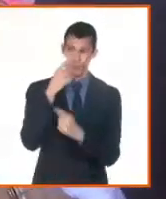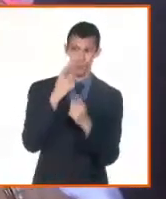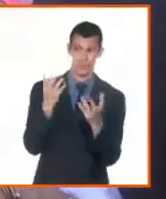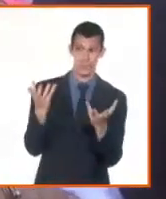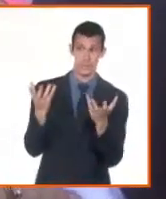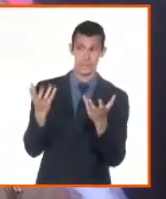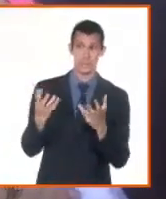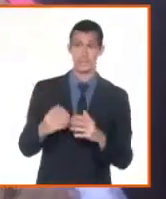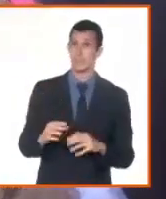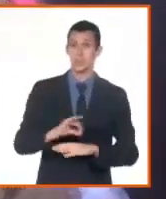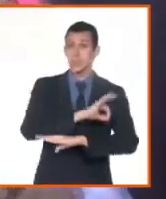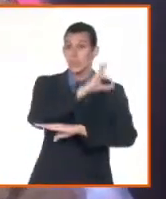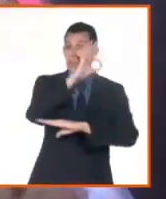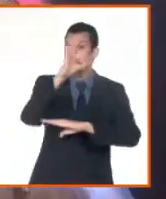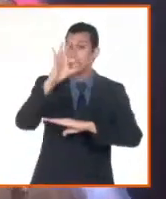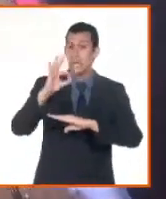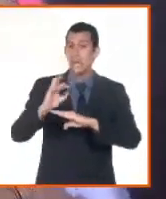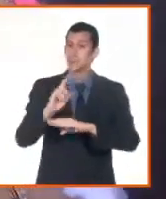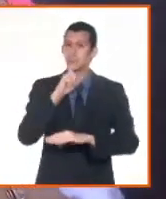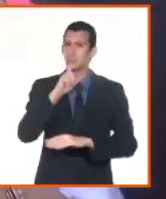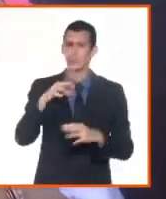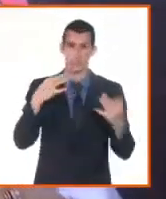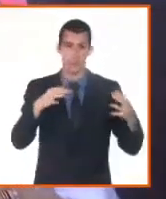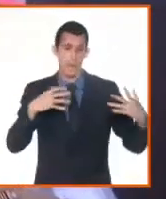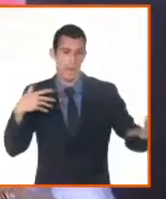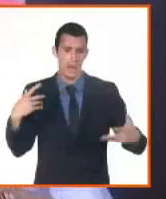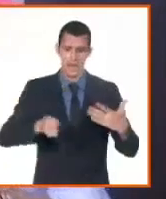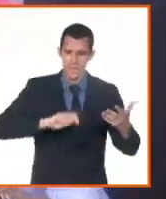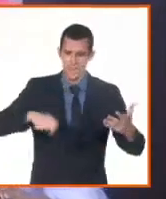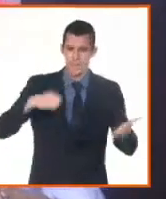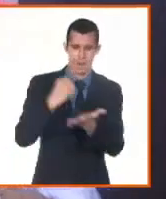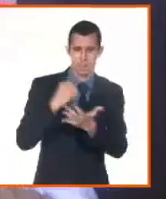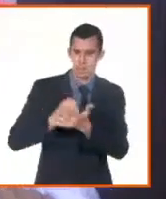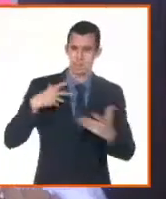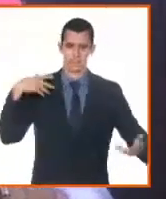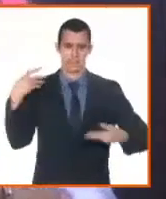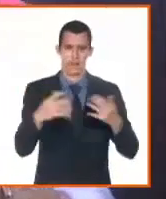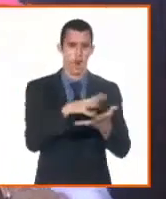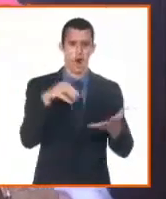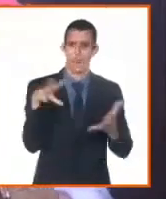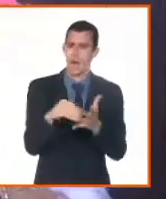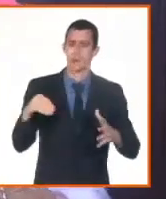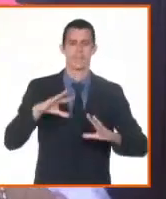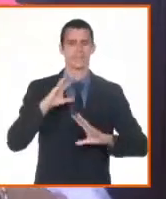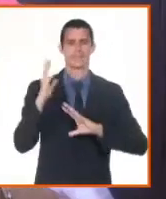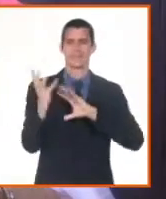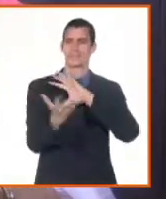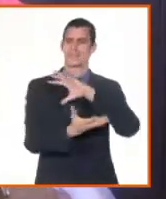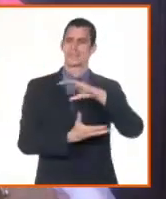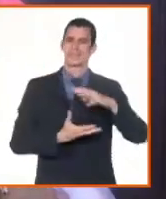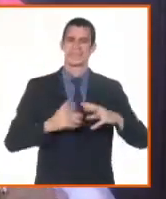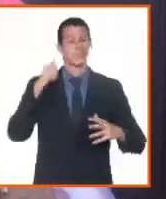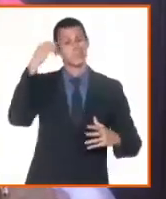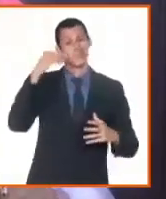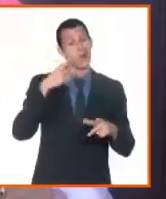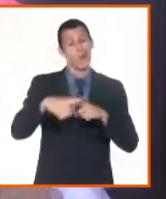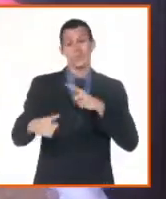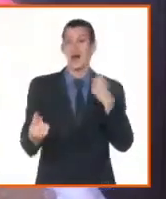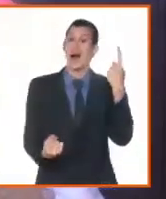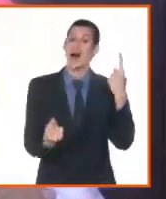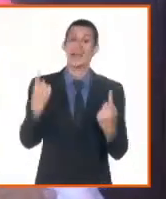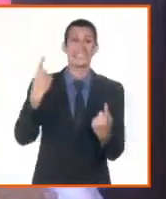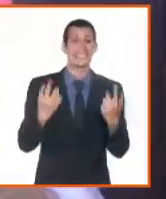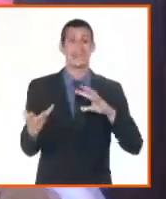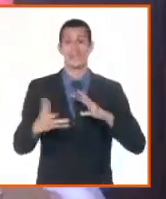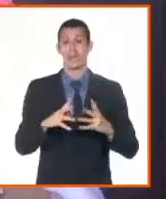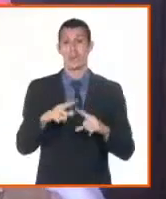no alcanzaría para tanta documentación y tantos trámites. Yo pienso que debían de tomar otras ideas, otras iniciativas,